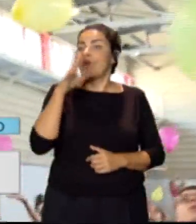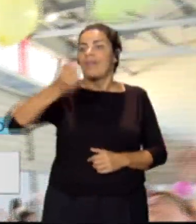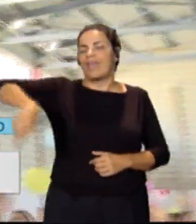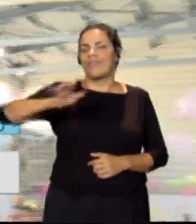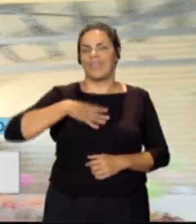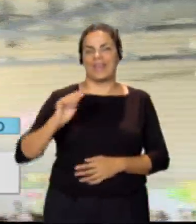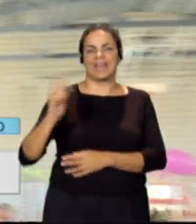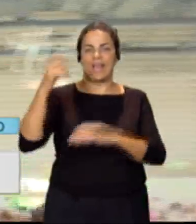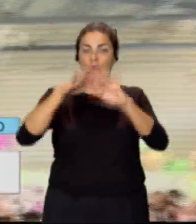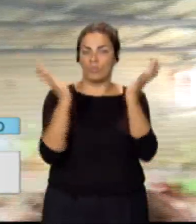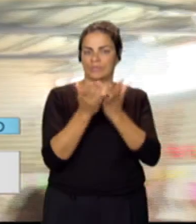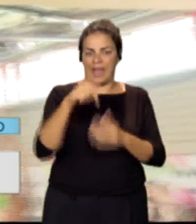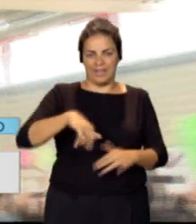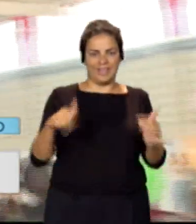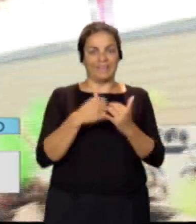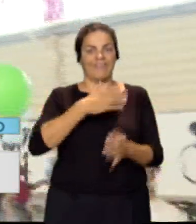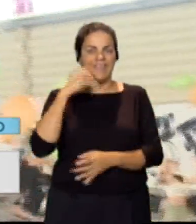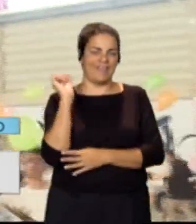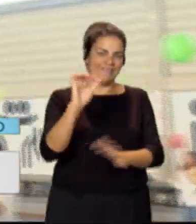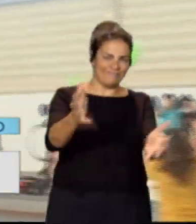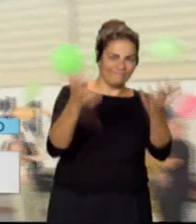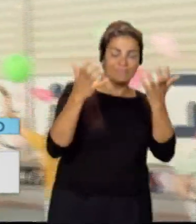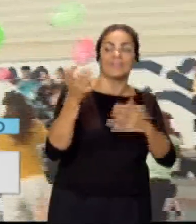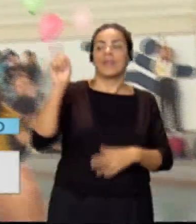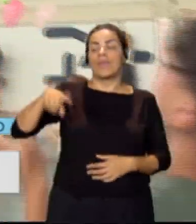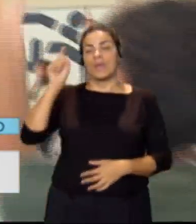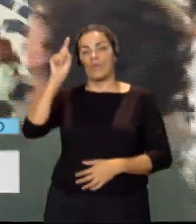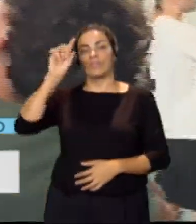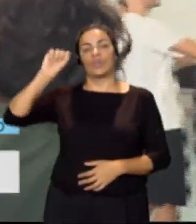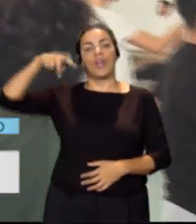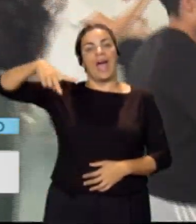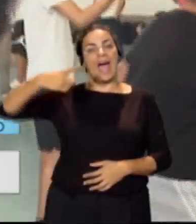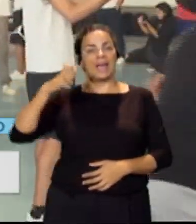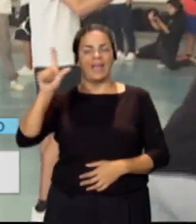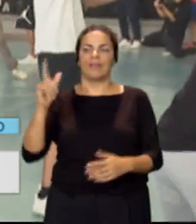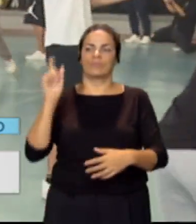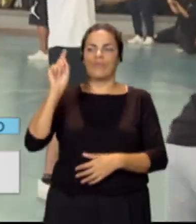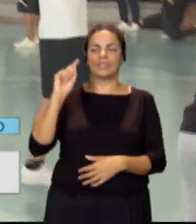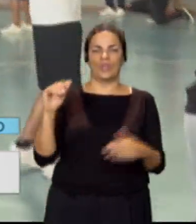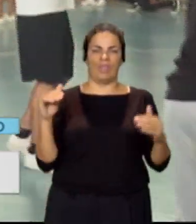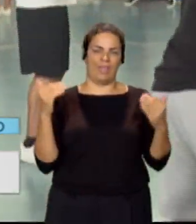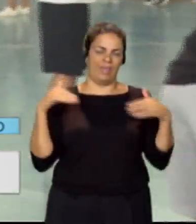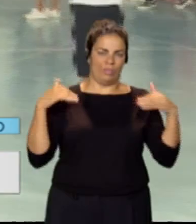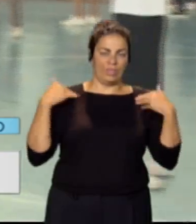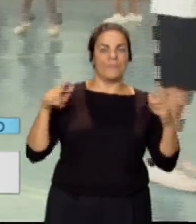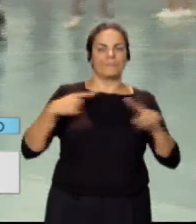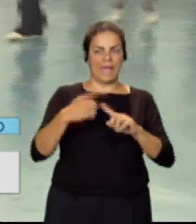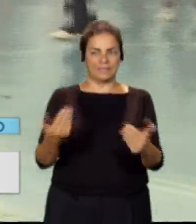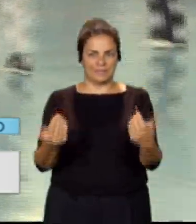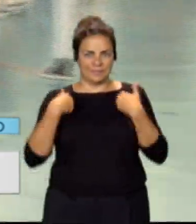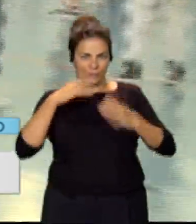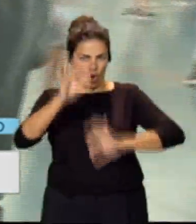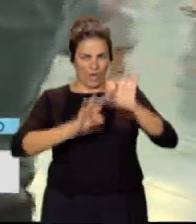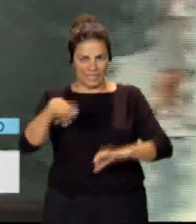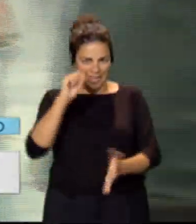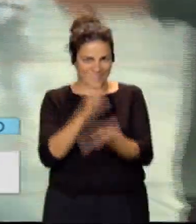isla de Tenerife. Ya además nos acompaña el profesor Ángel, profesor de Educación Física y organizador de este récord. Ángel, buenos días. Muy buenos